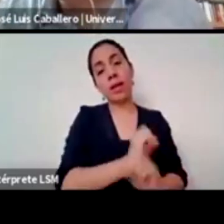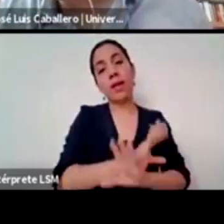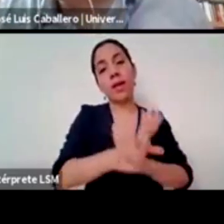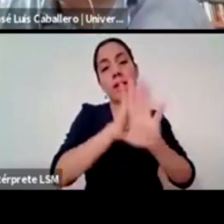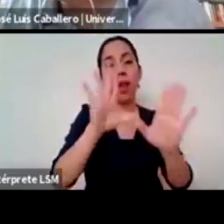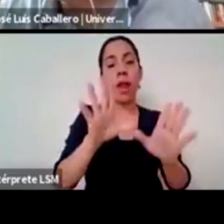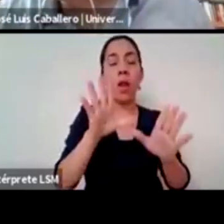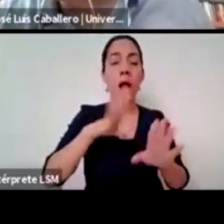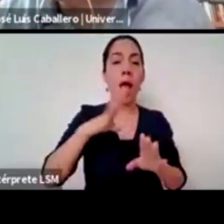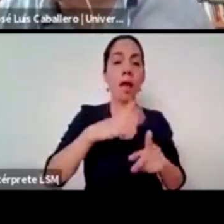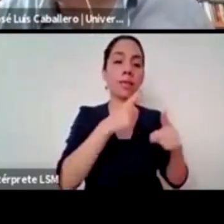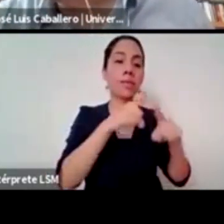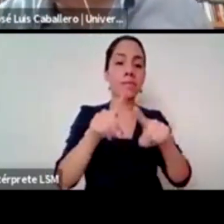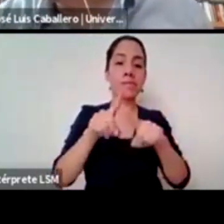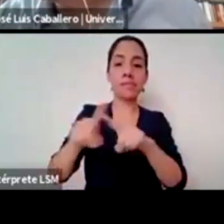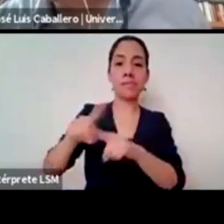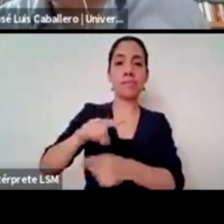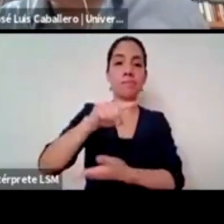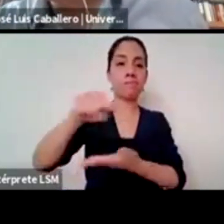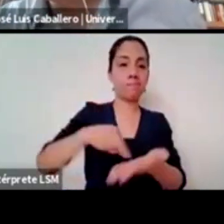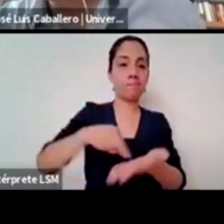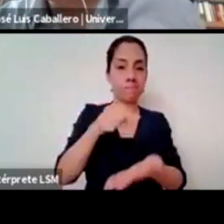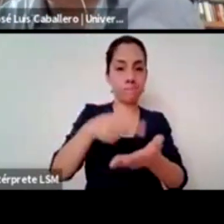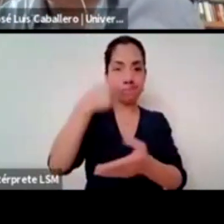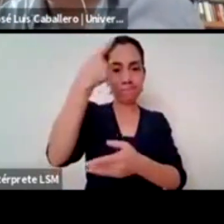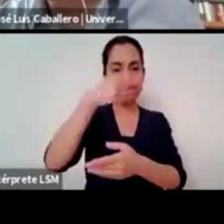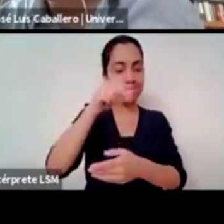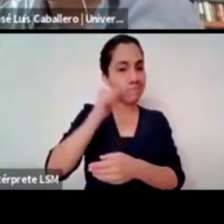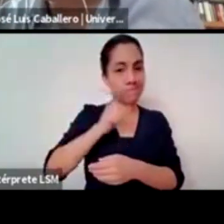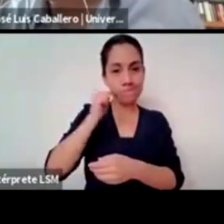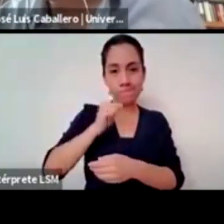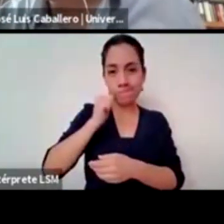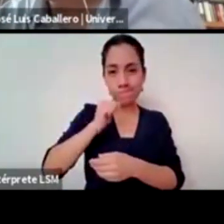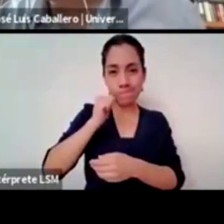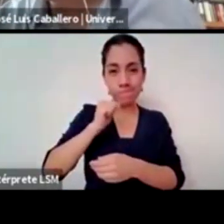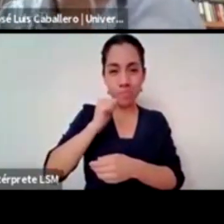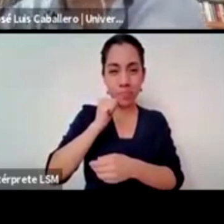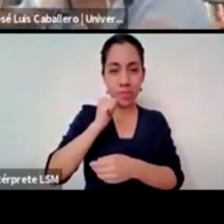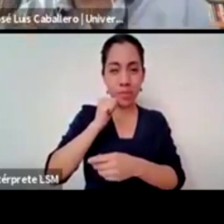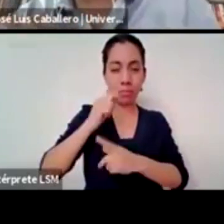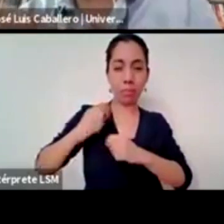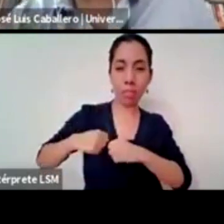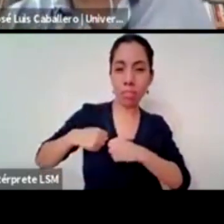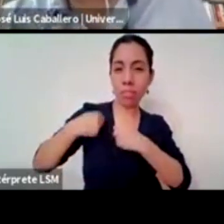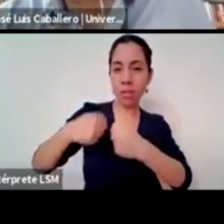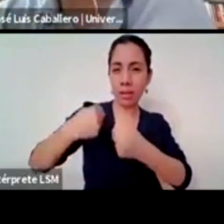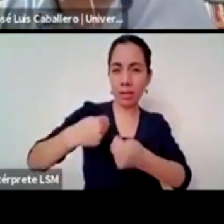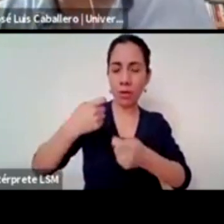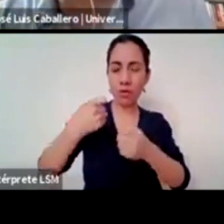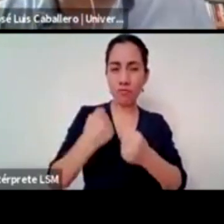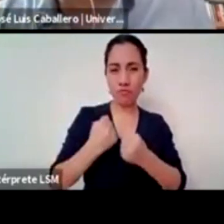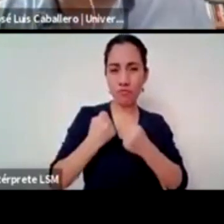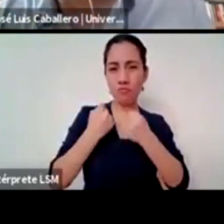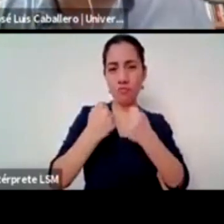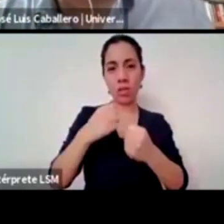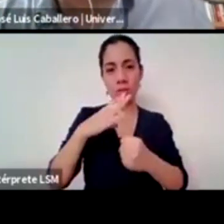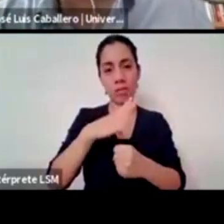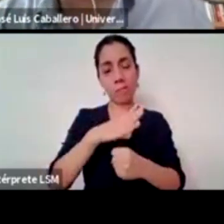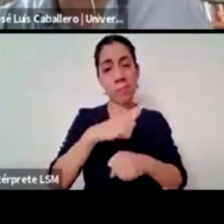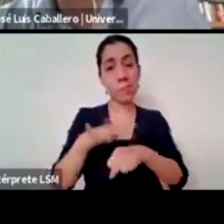sociedad local, nacional e internacional porque además hay que reconocer que las sociedades conservadoras